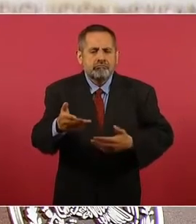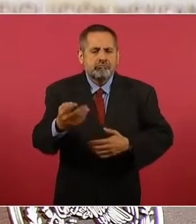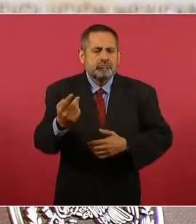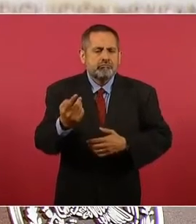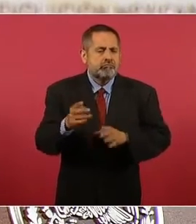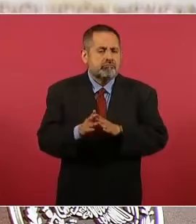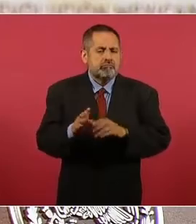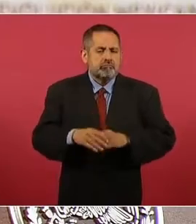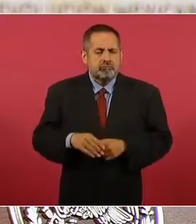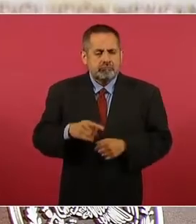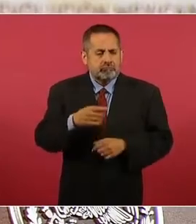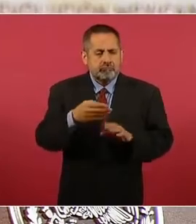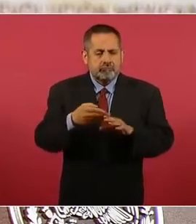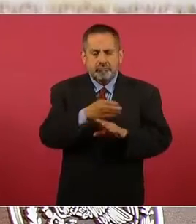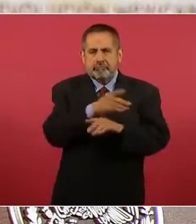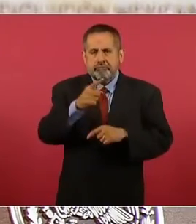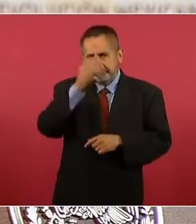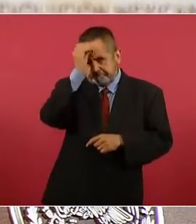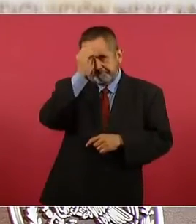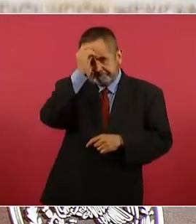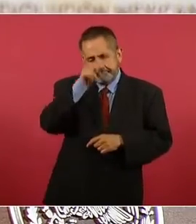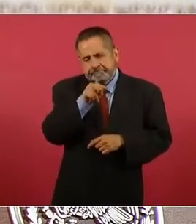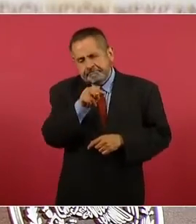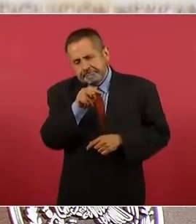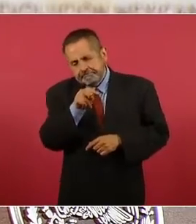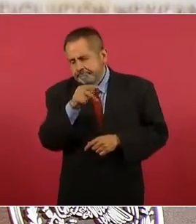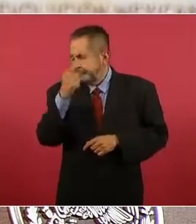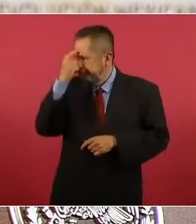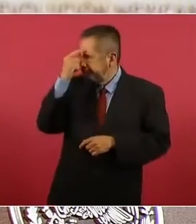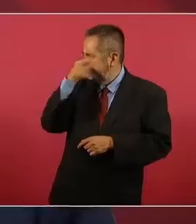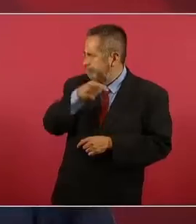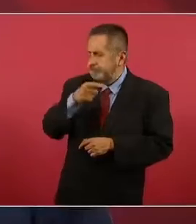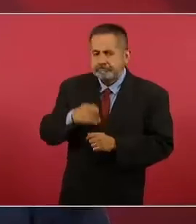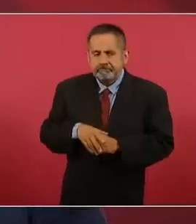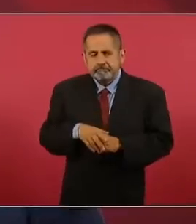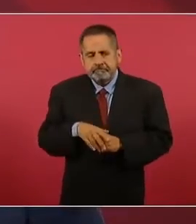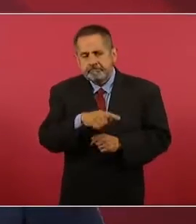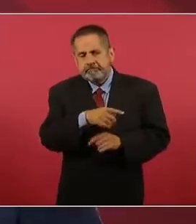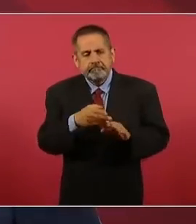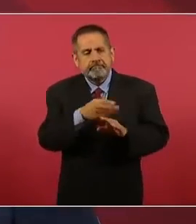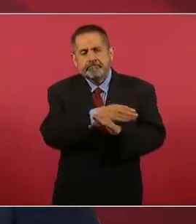¿Qué opinión tenías de él? ¿Cuántas veces